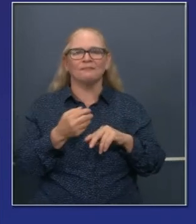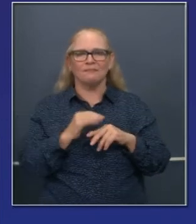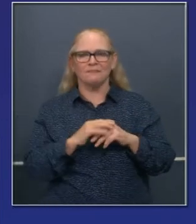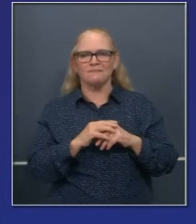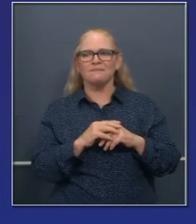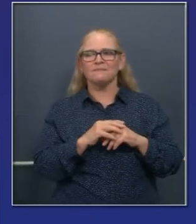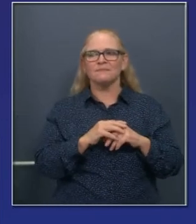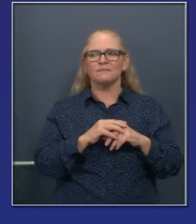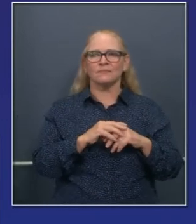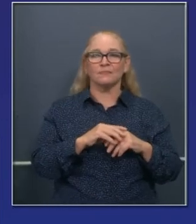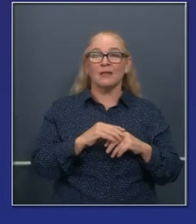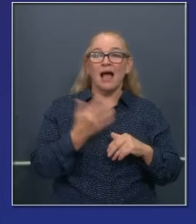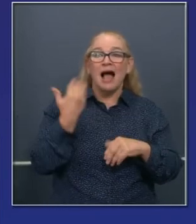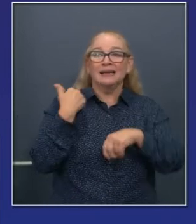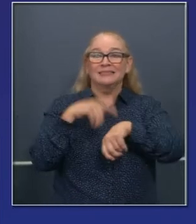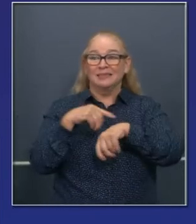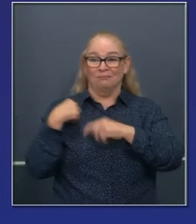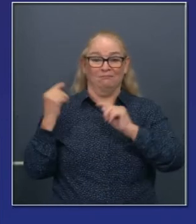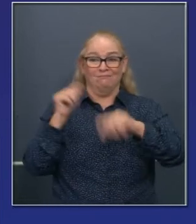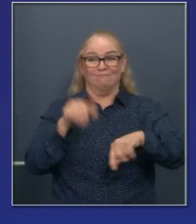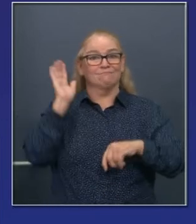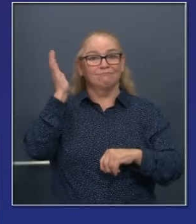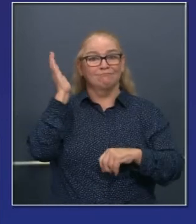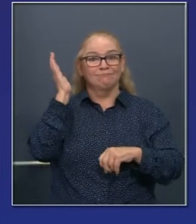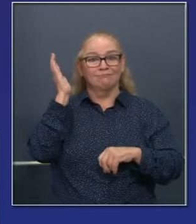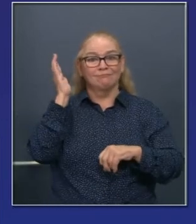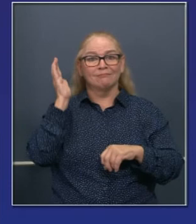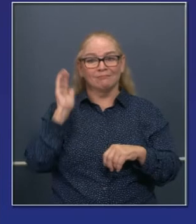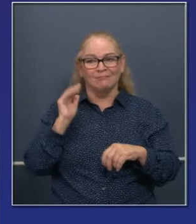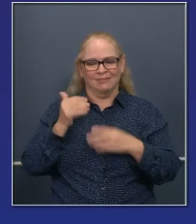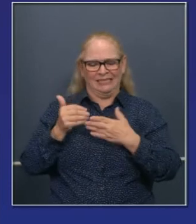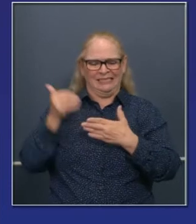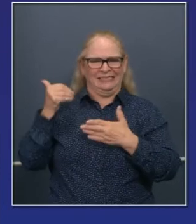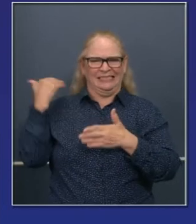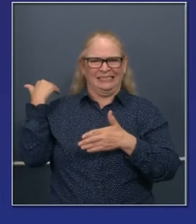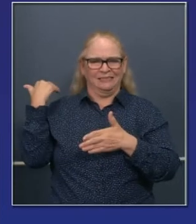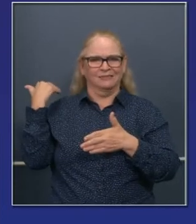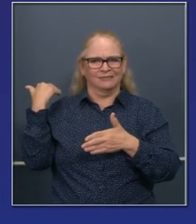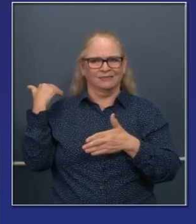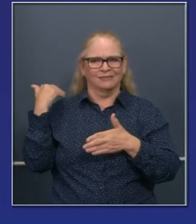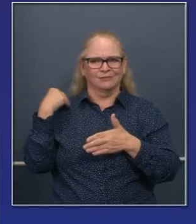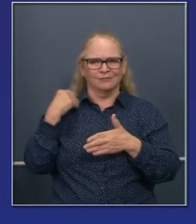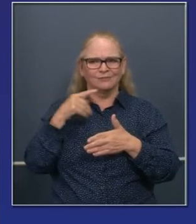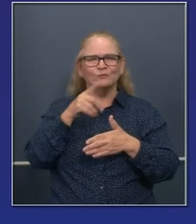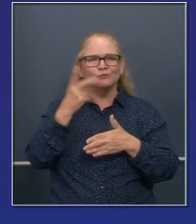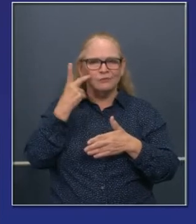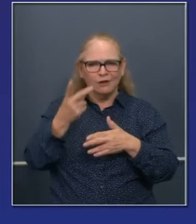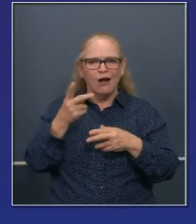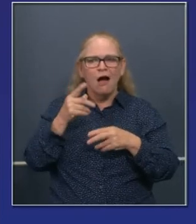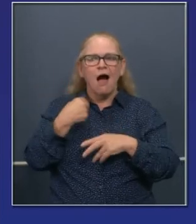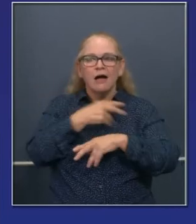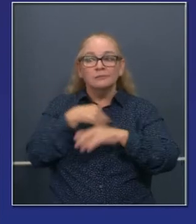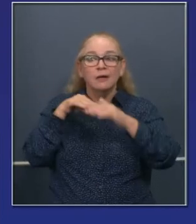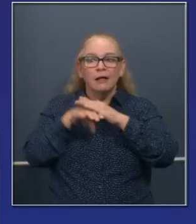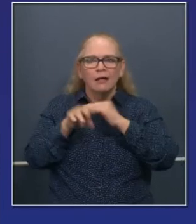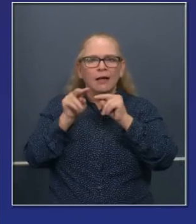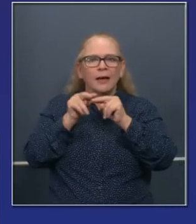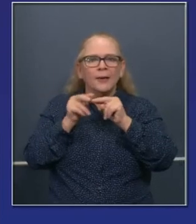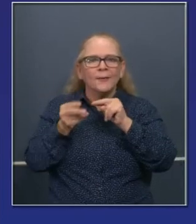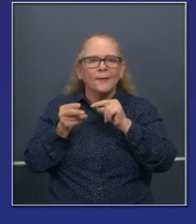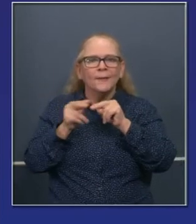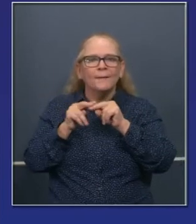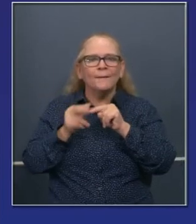En las últimas cuatro presentaciones que he hecho, presentaciones públicas, ustedes han visto cierto declines, en